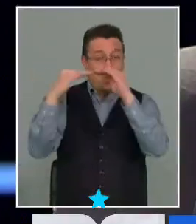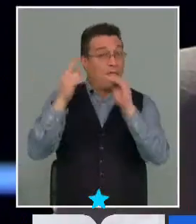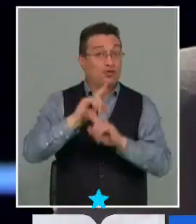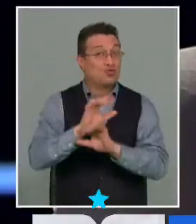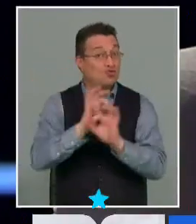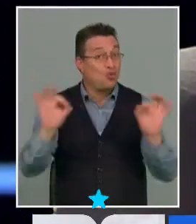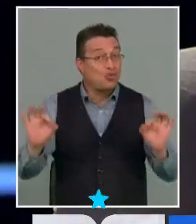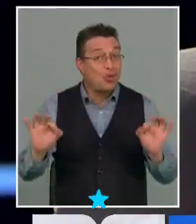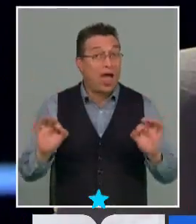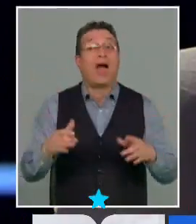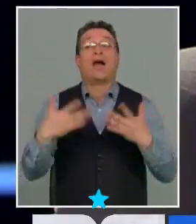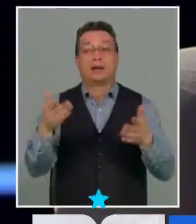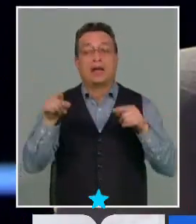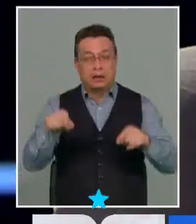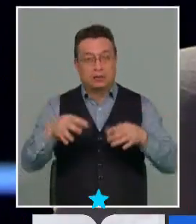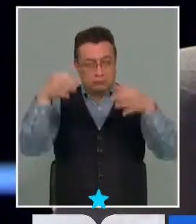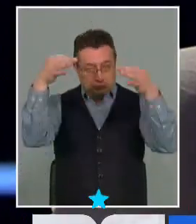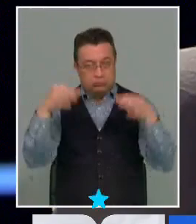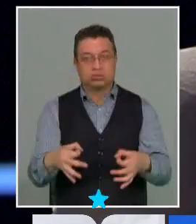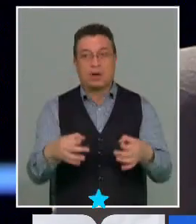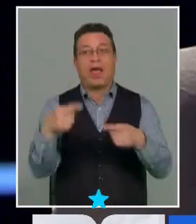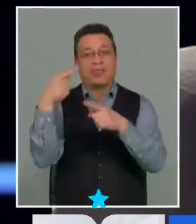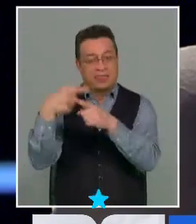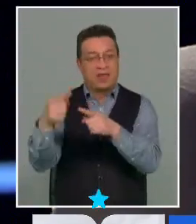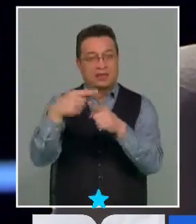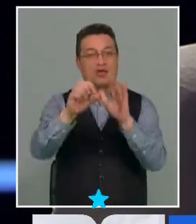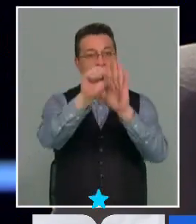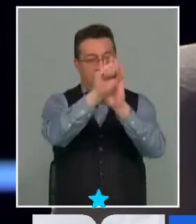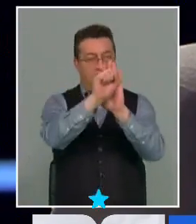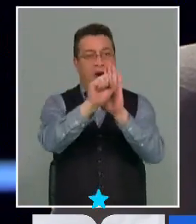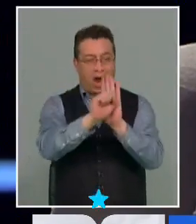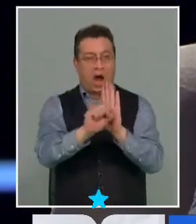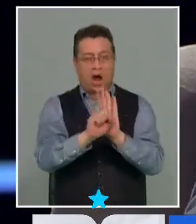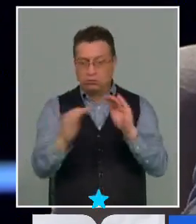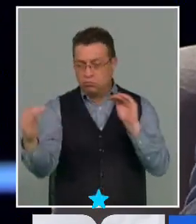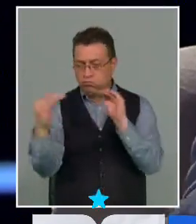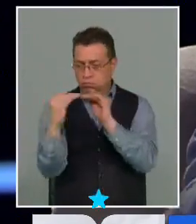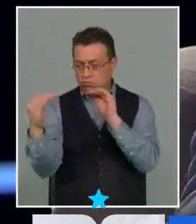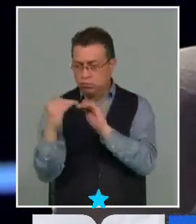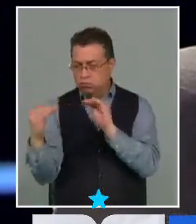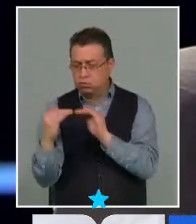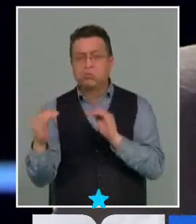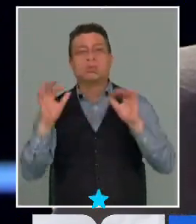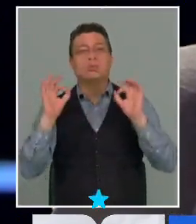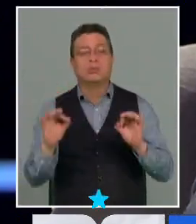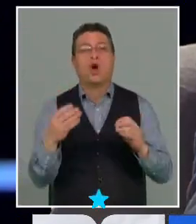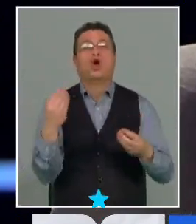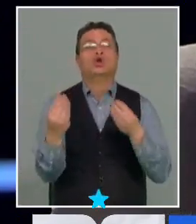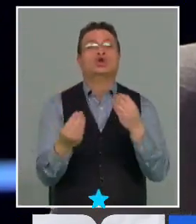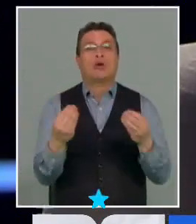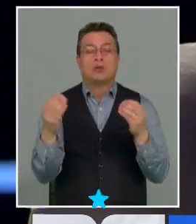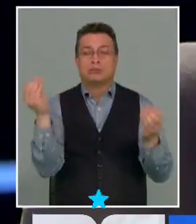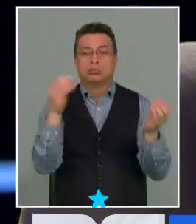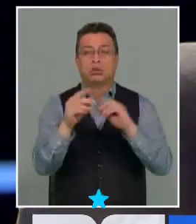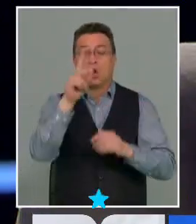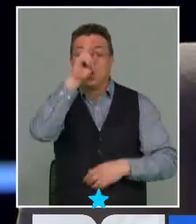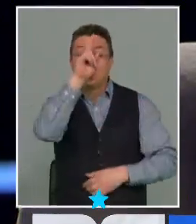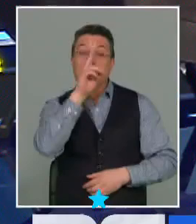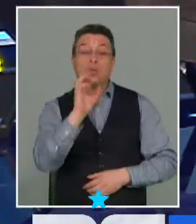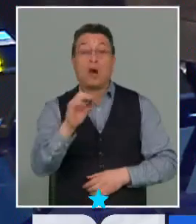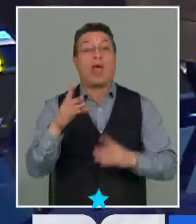mí, y se materializa en distintos artículos que tienen que ver cómo se va configurando, lo mismo que lo